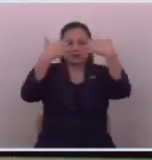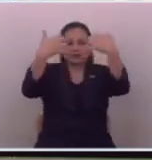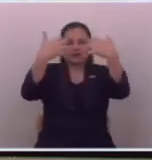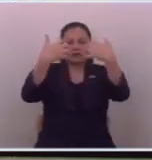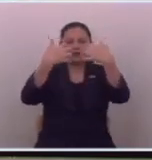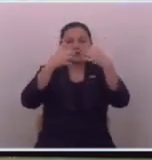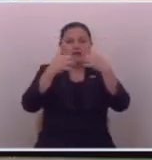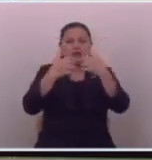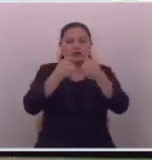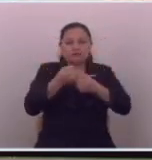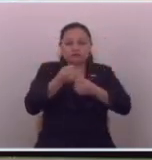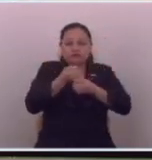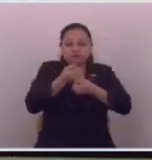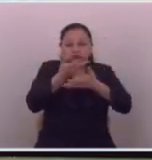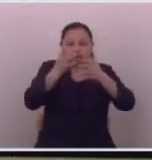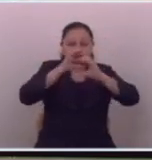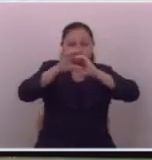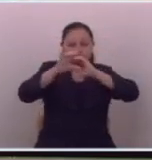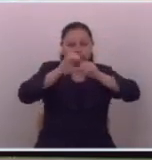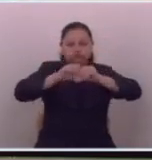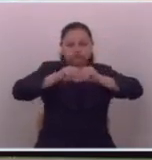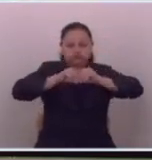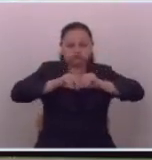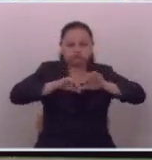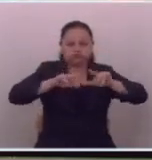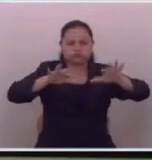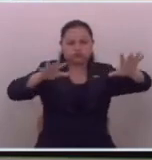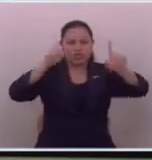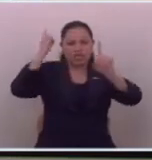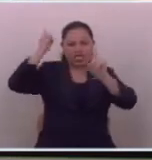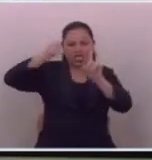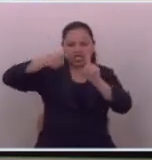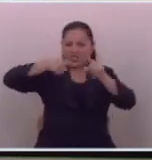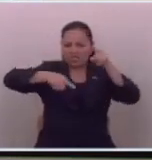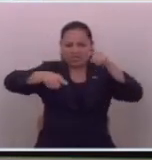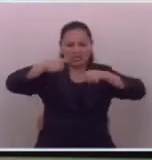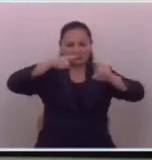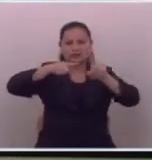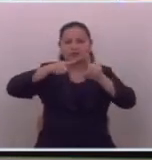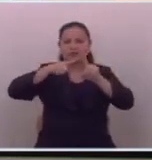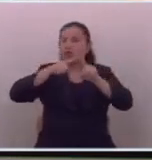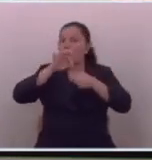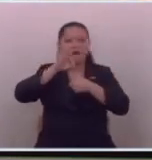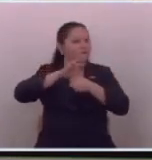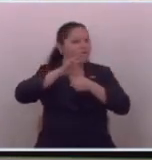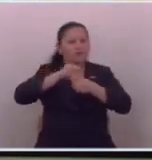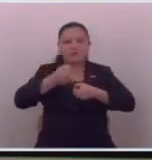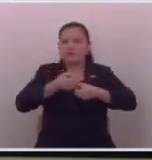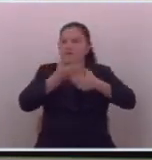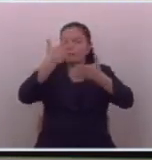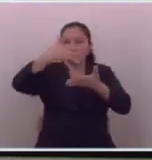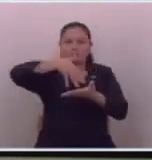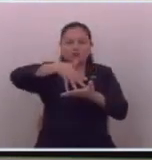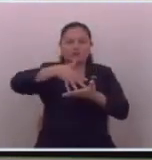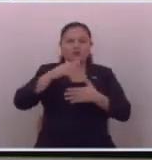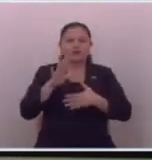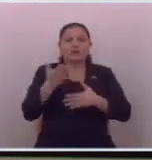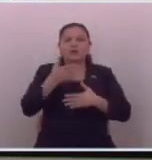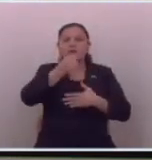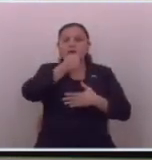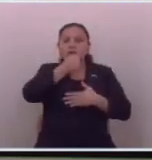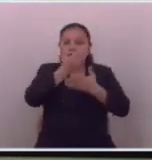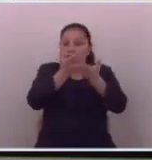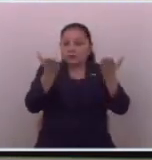a sacar sendos comunicados condenando aquellos que no votan por un pronunciamiento para los